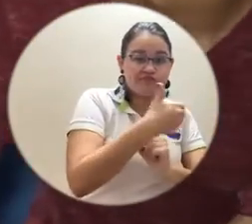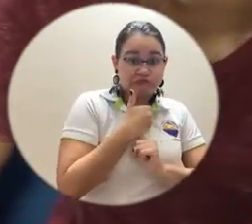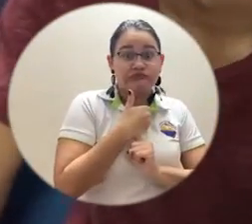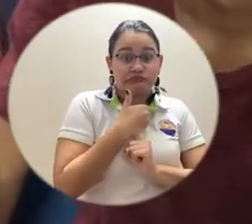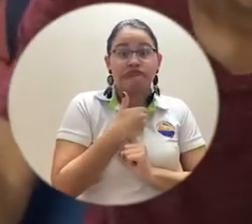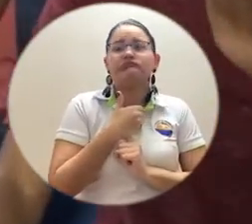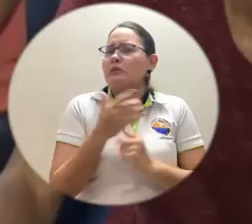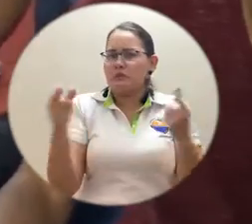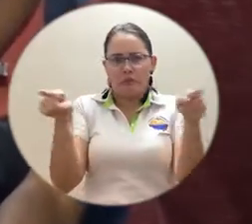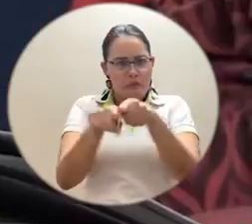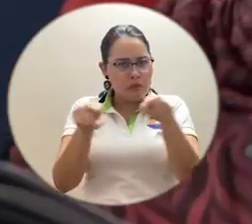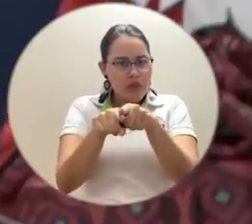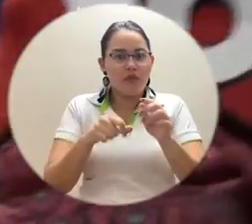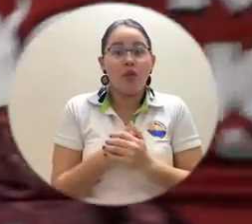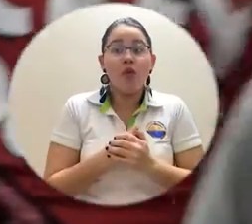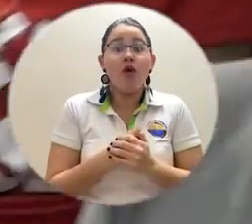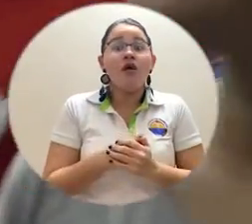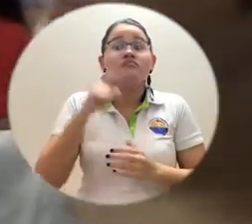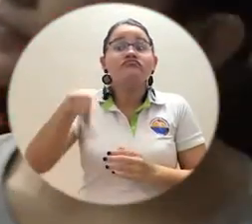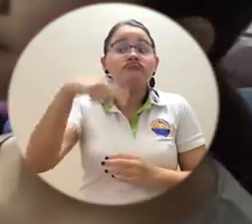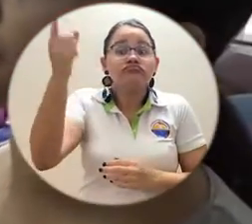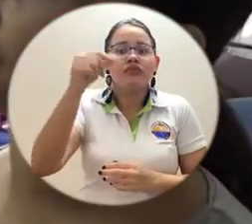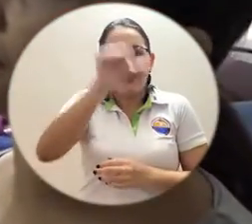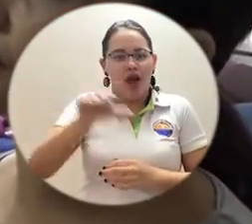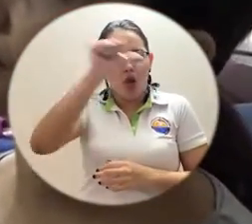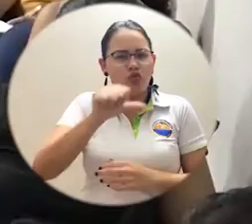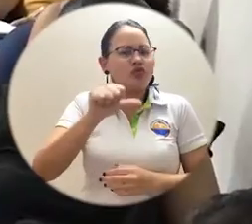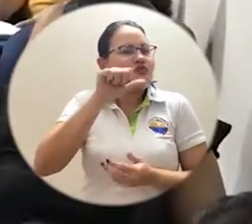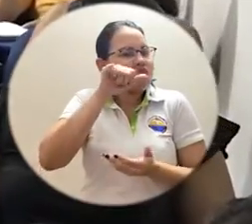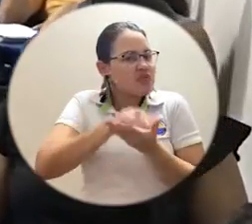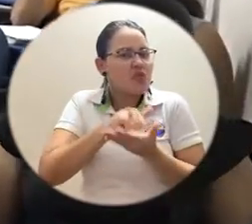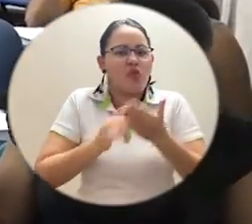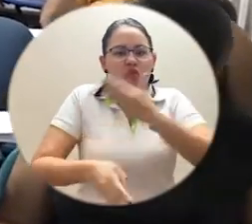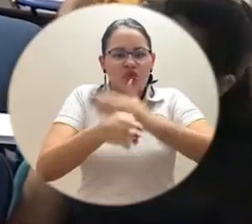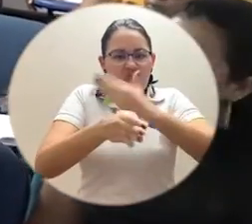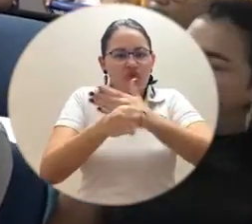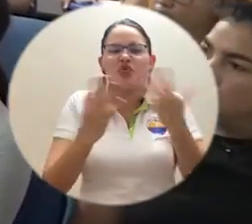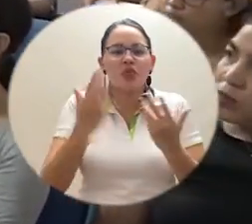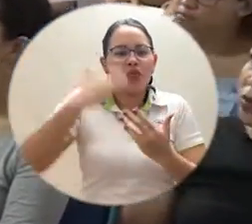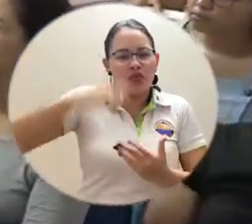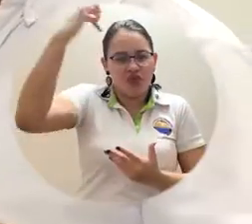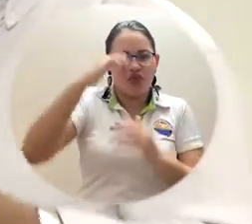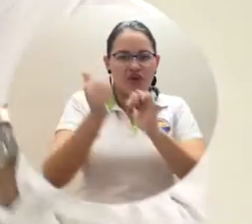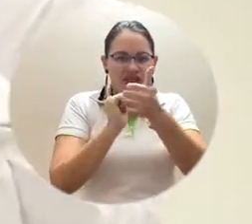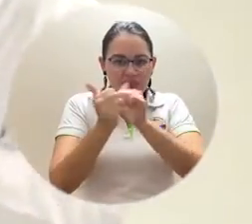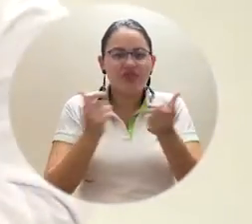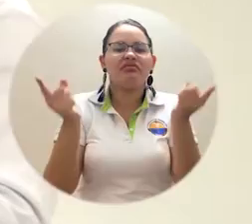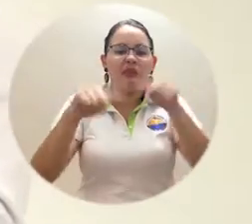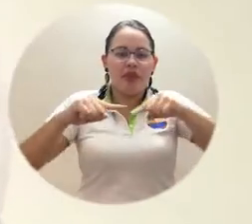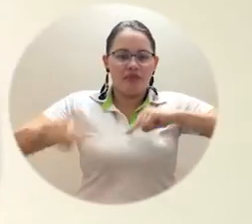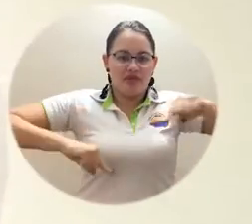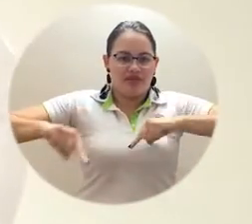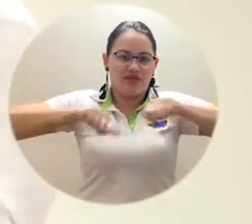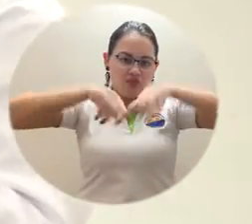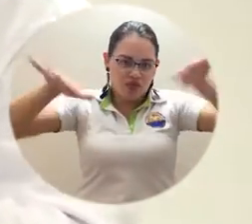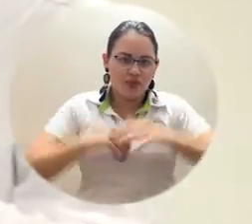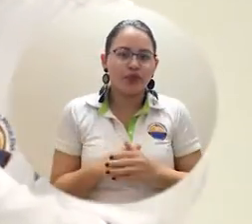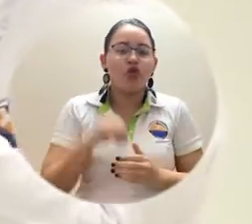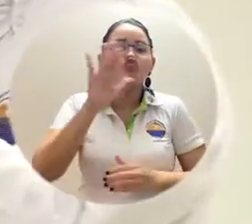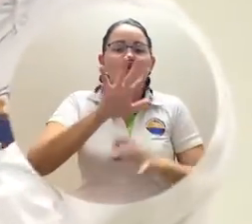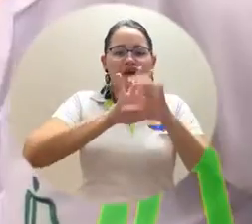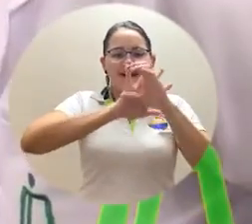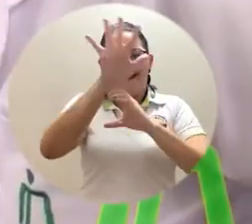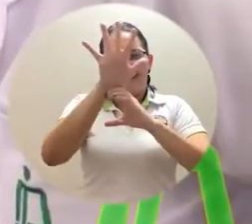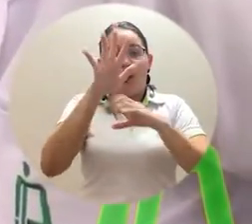sentido, y tenemos la oferta a partir de agosto de los profesionales en deporte y de administración pública, que es oferta del CREO.